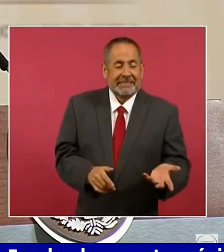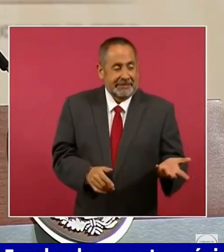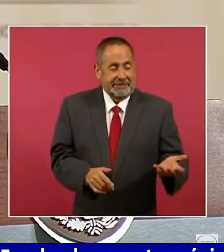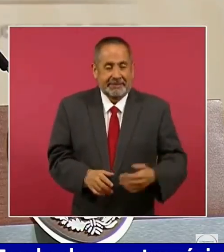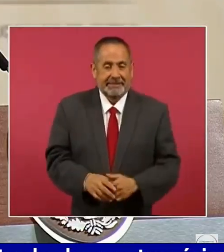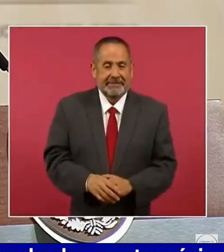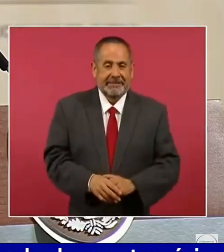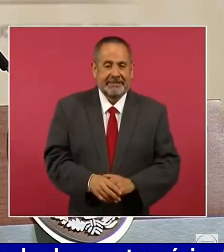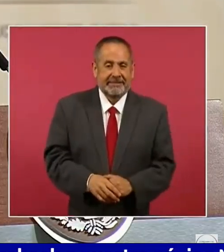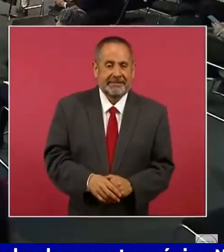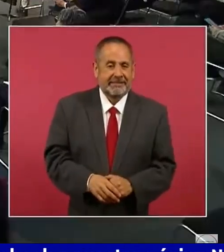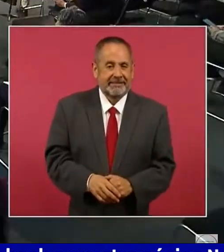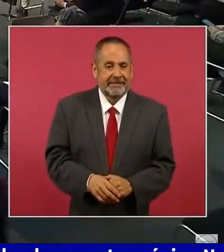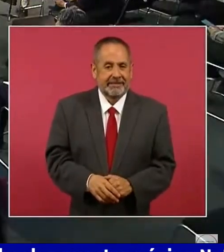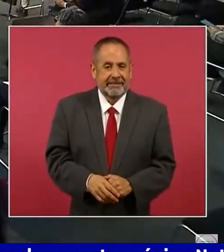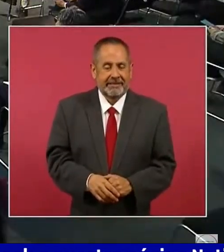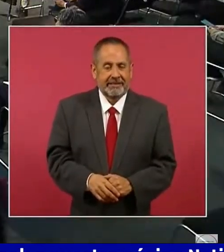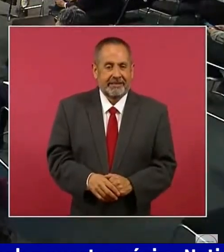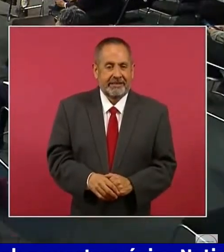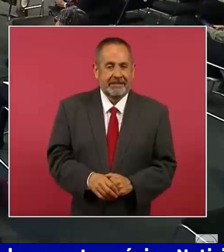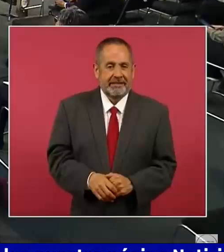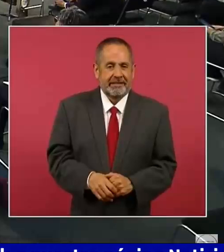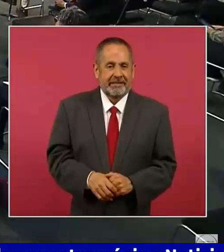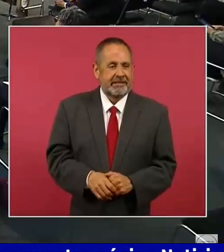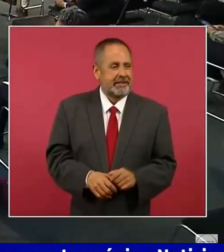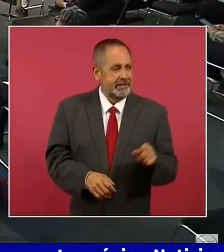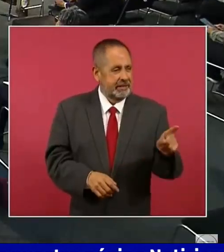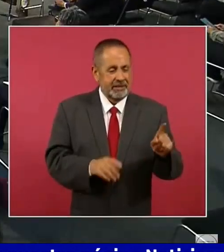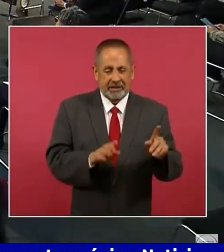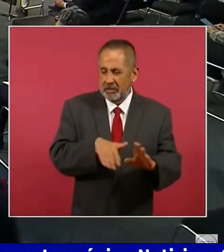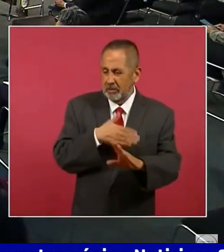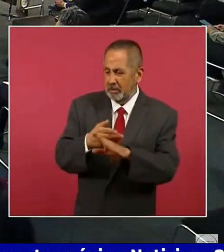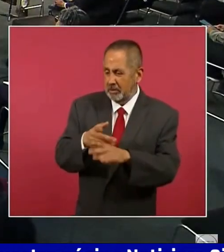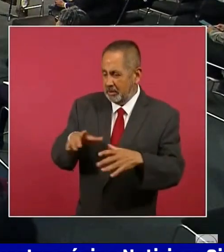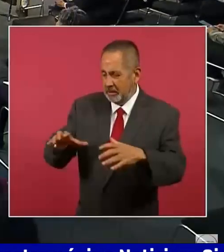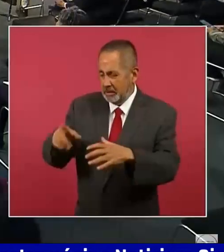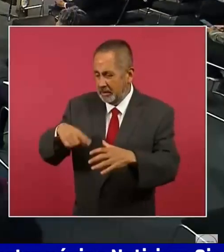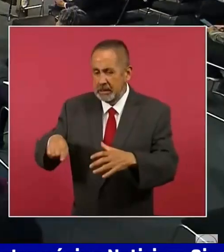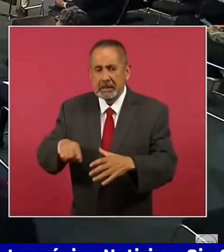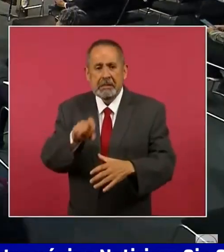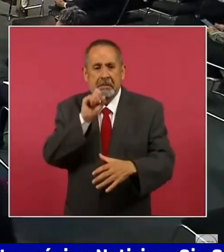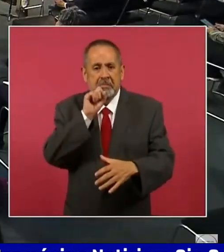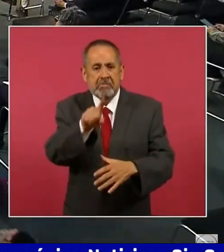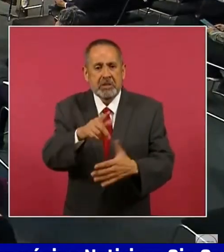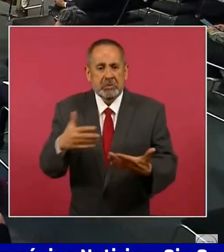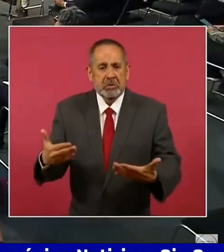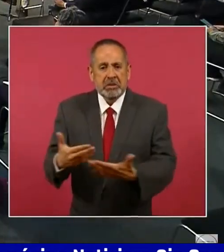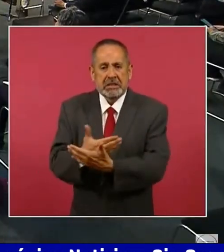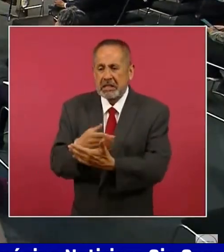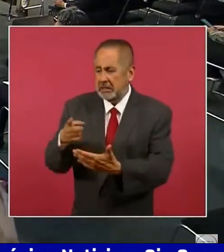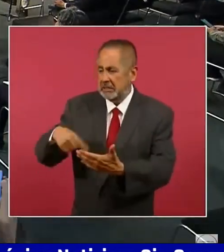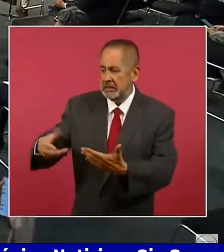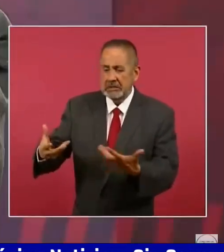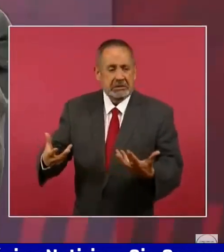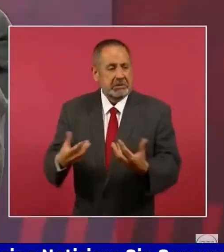de su clase y de los de